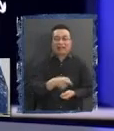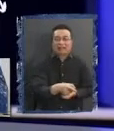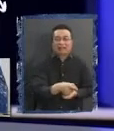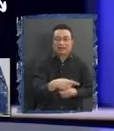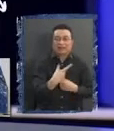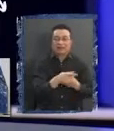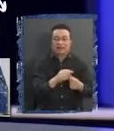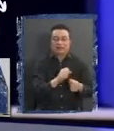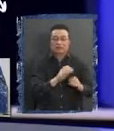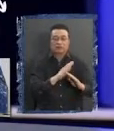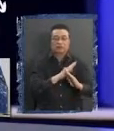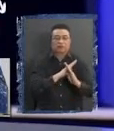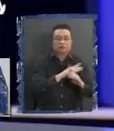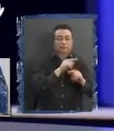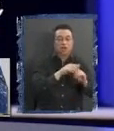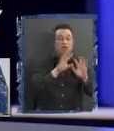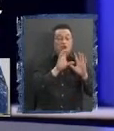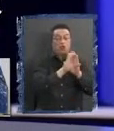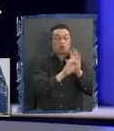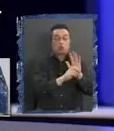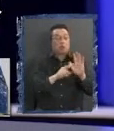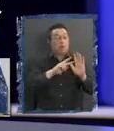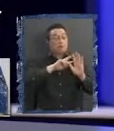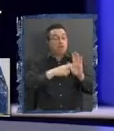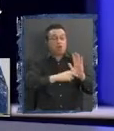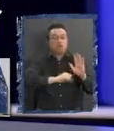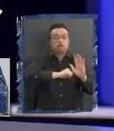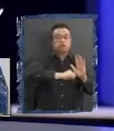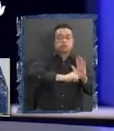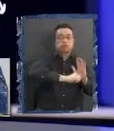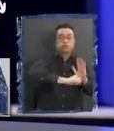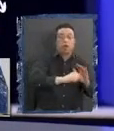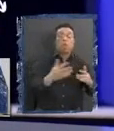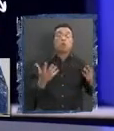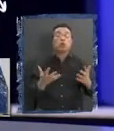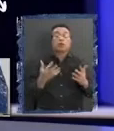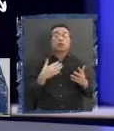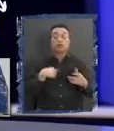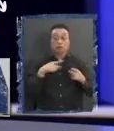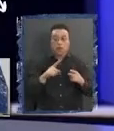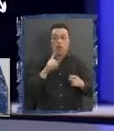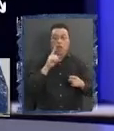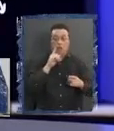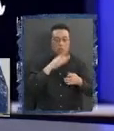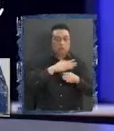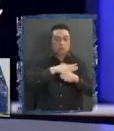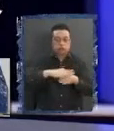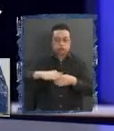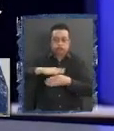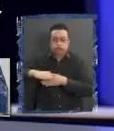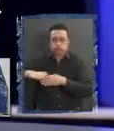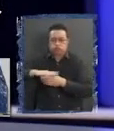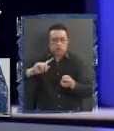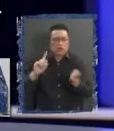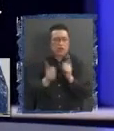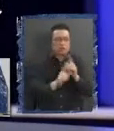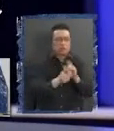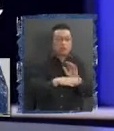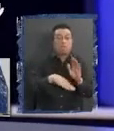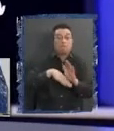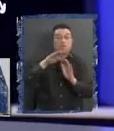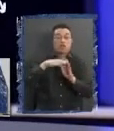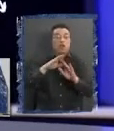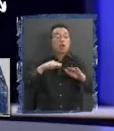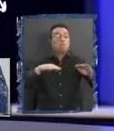un texto constitucional para que no se pueda modificar. ¿Por qué? Porque estamos pasando máquina. Está pasando máquina una mayoría sobre una